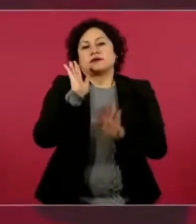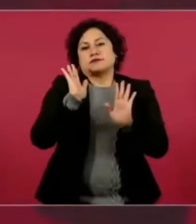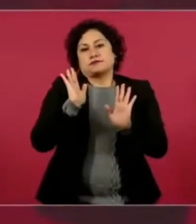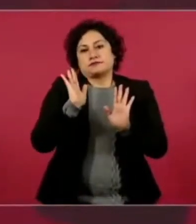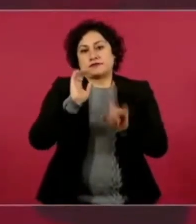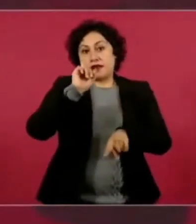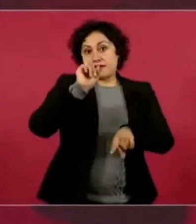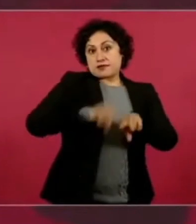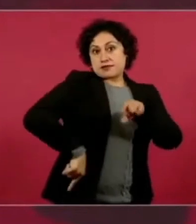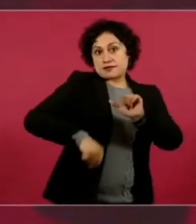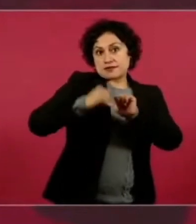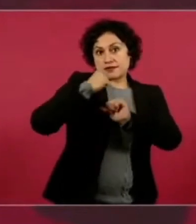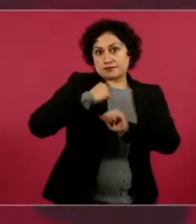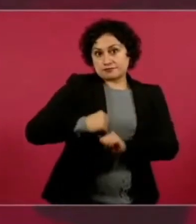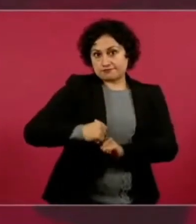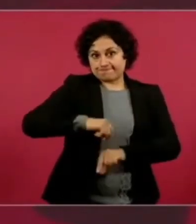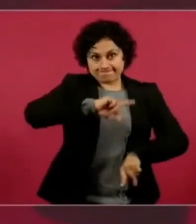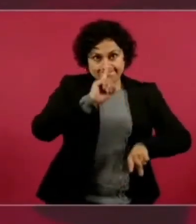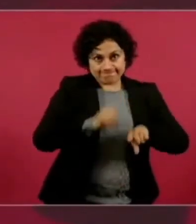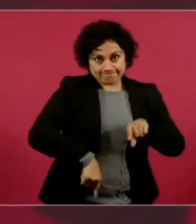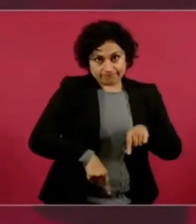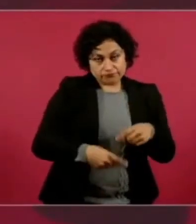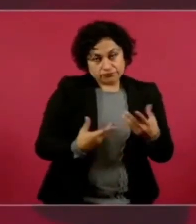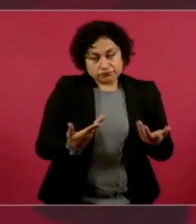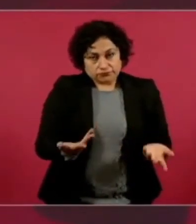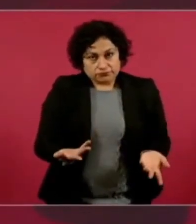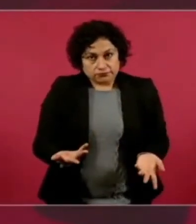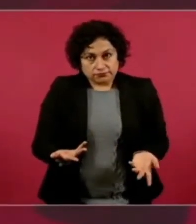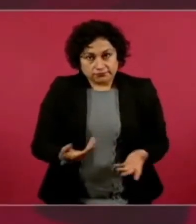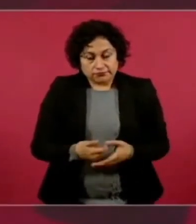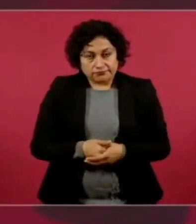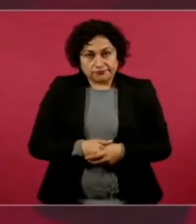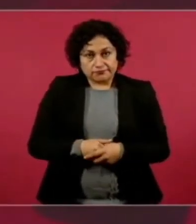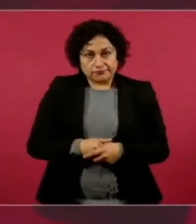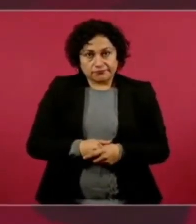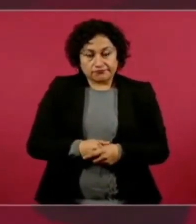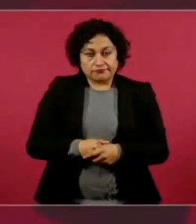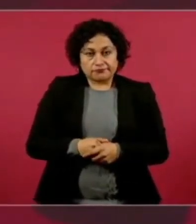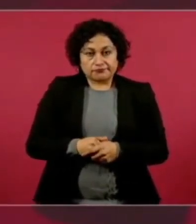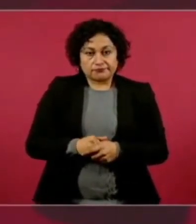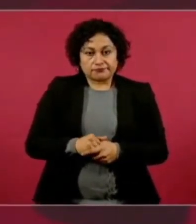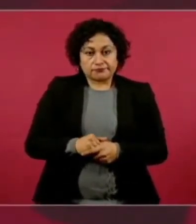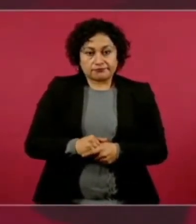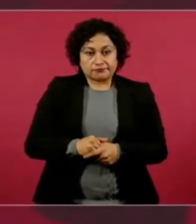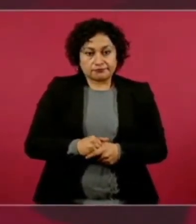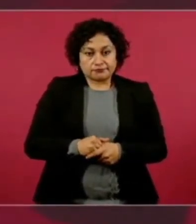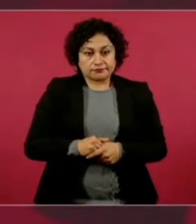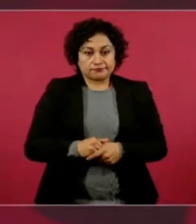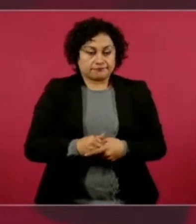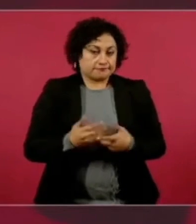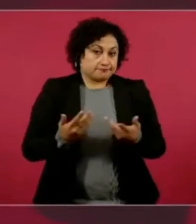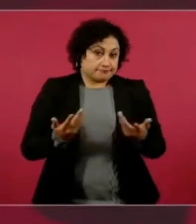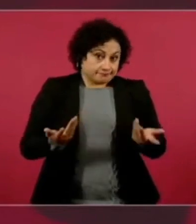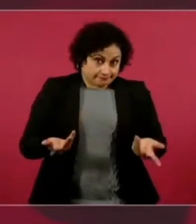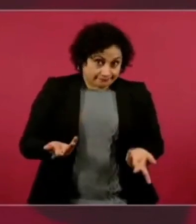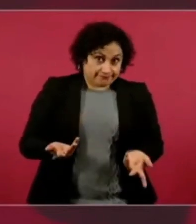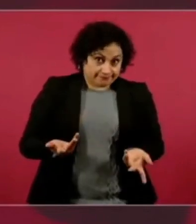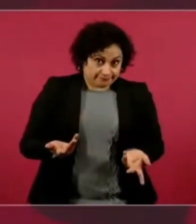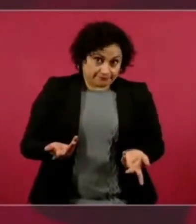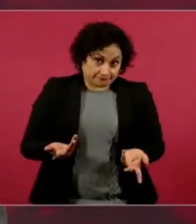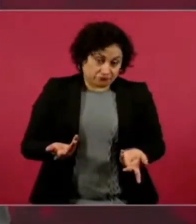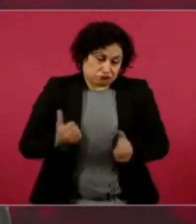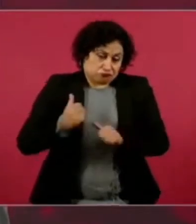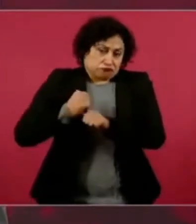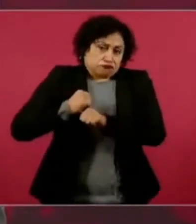sería una destitución,